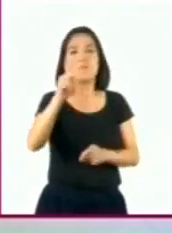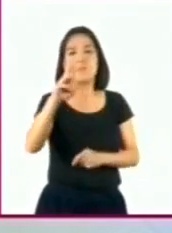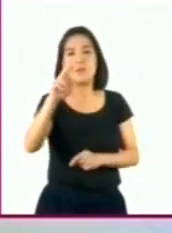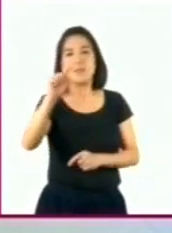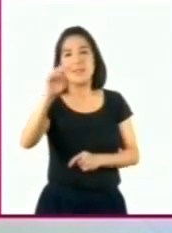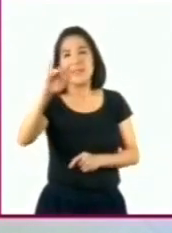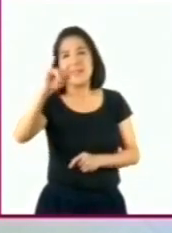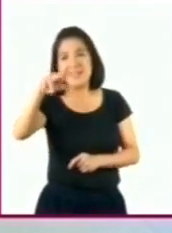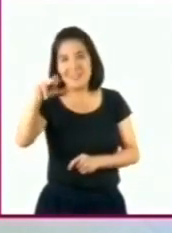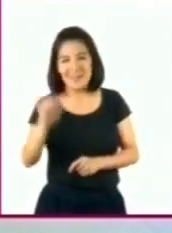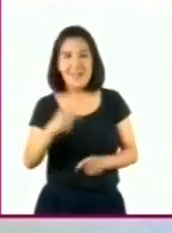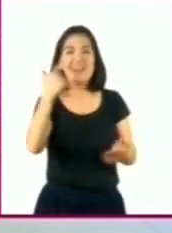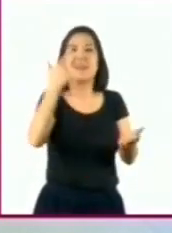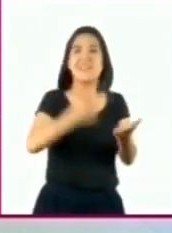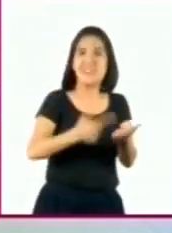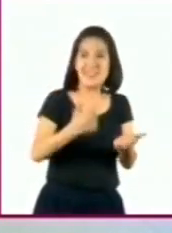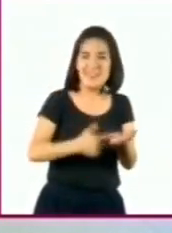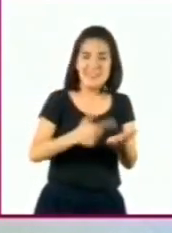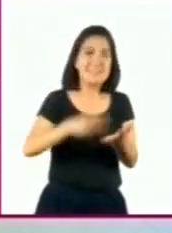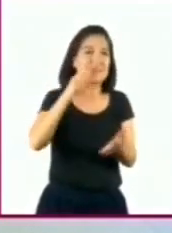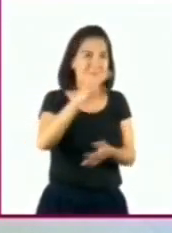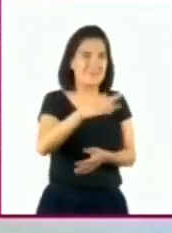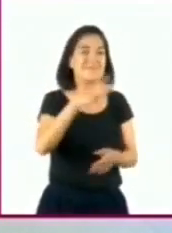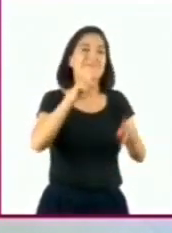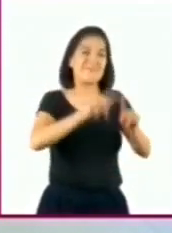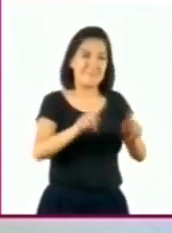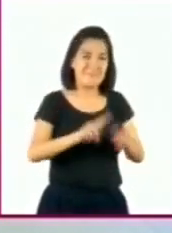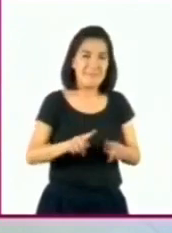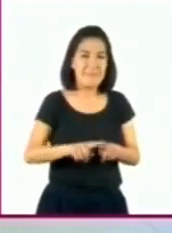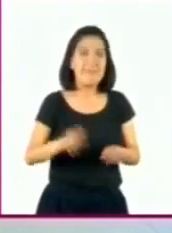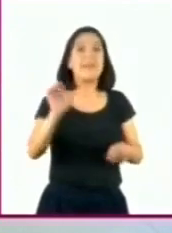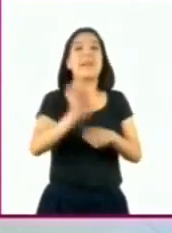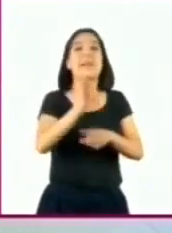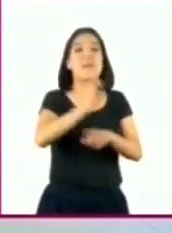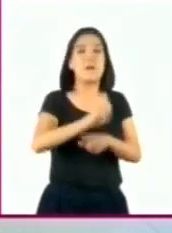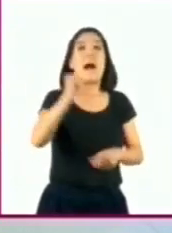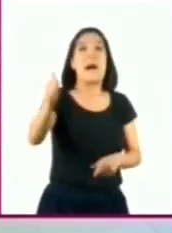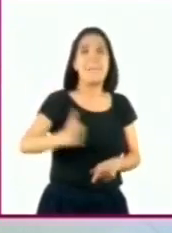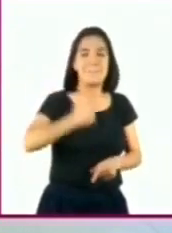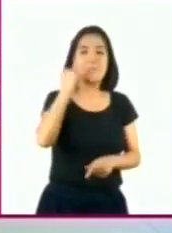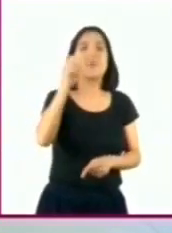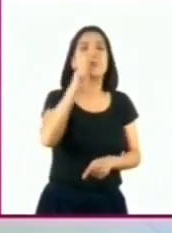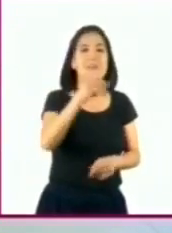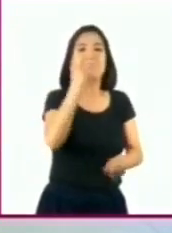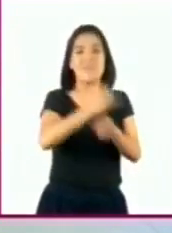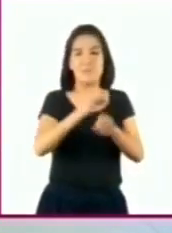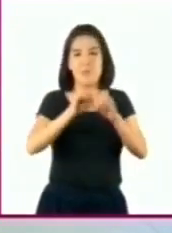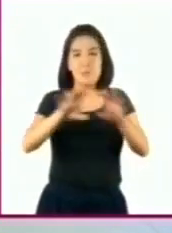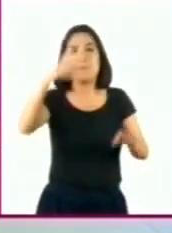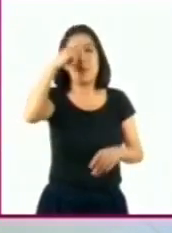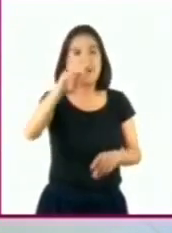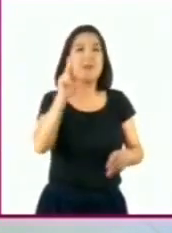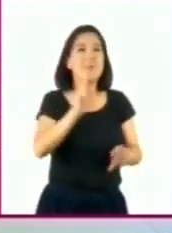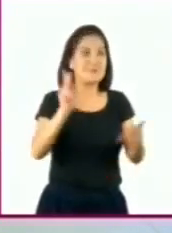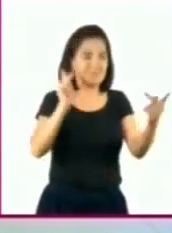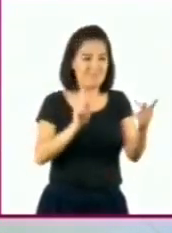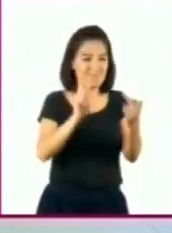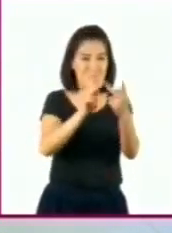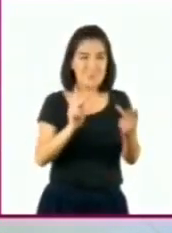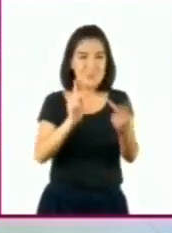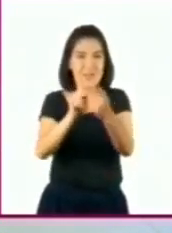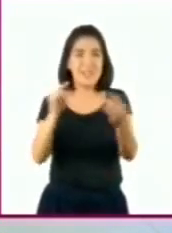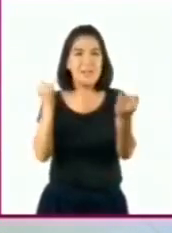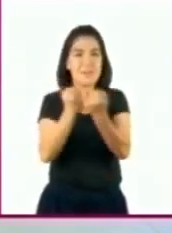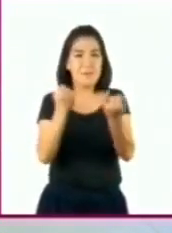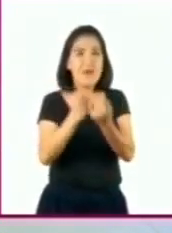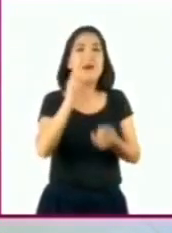vitaminas, grasas, etc. Entonces, aprovechemos esta información para comparar productos similares